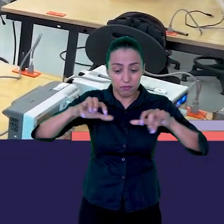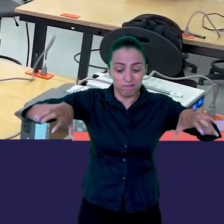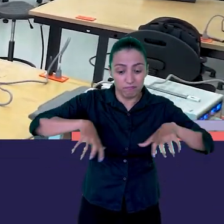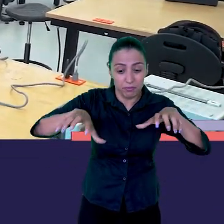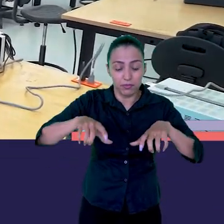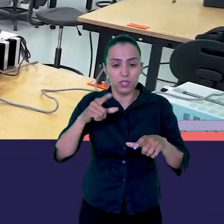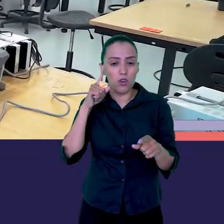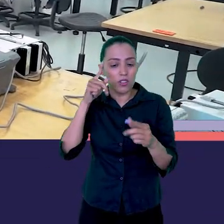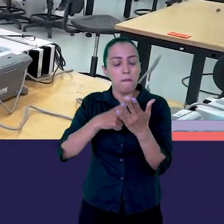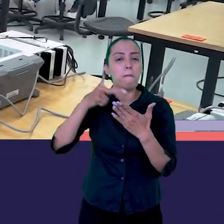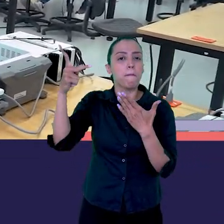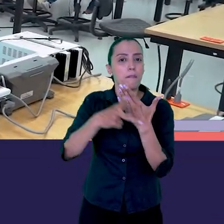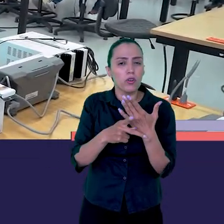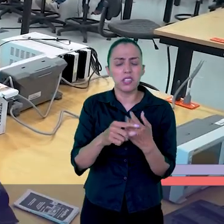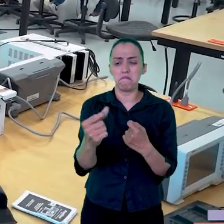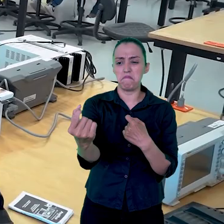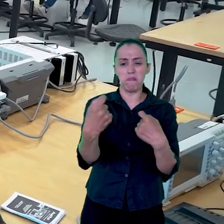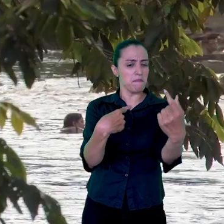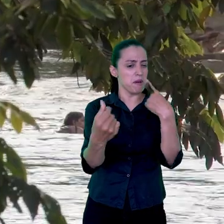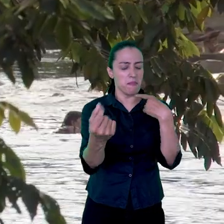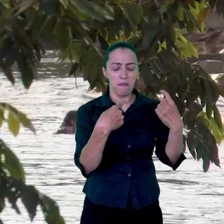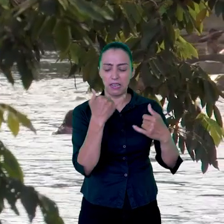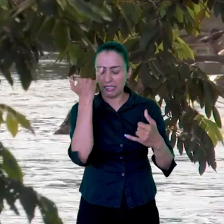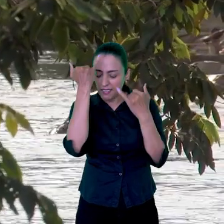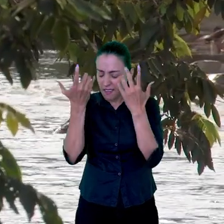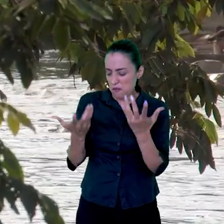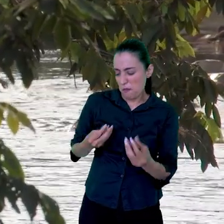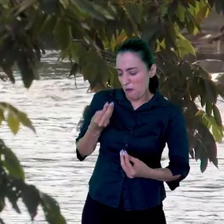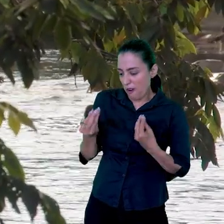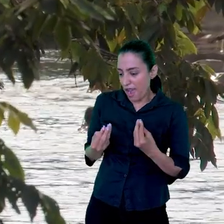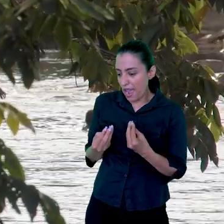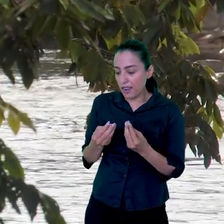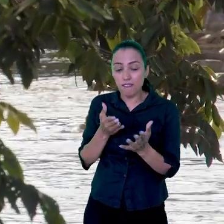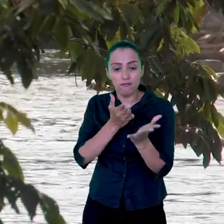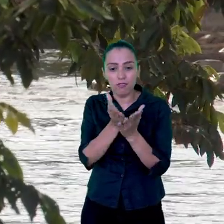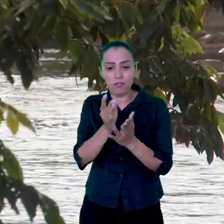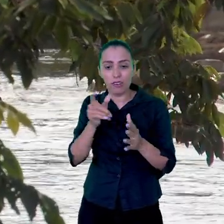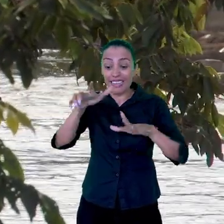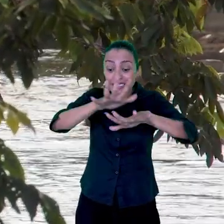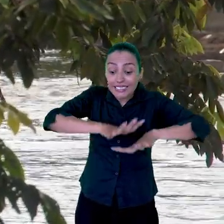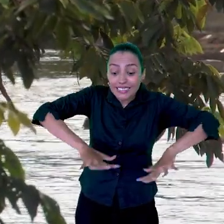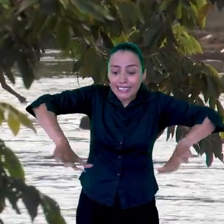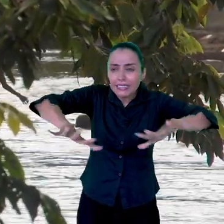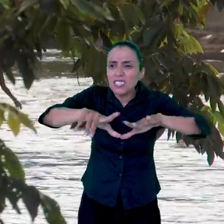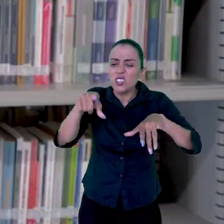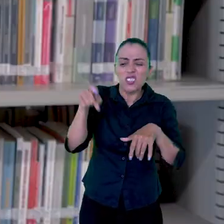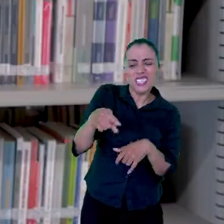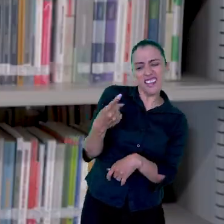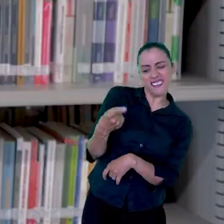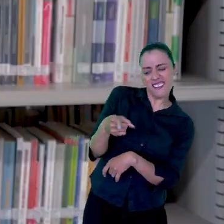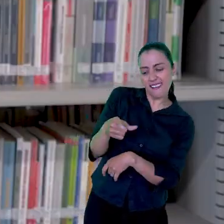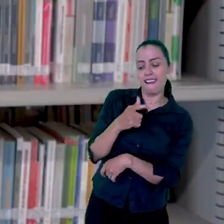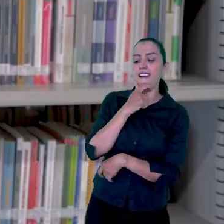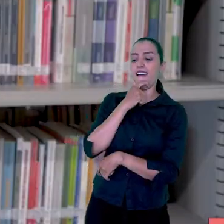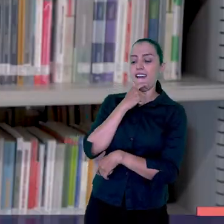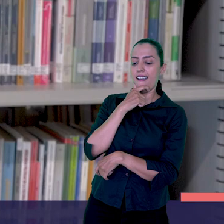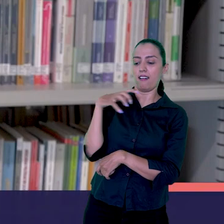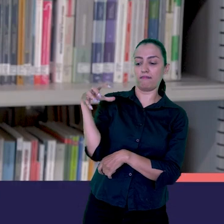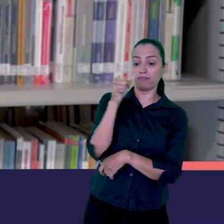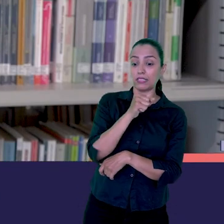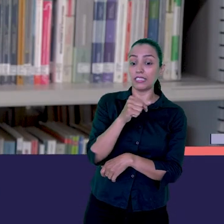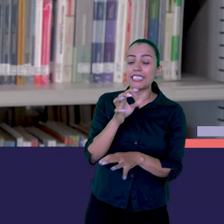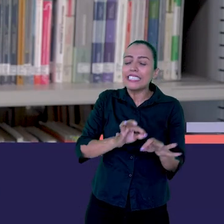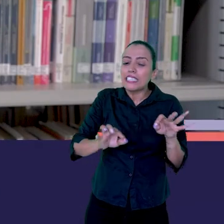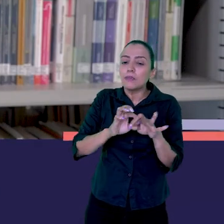en proyectos, en preguntas y en enfoques territoriales según esas demandas que tiene el territorio. Hemos consolidado la lengua